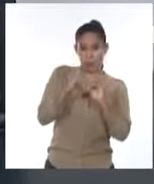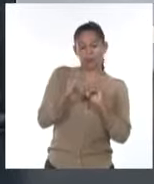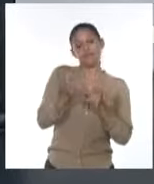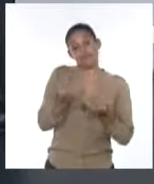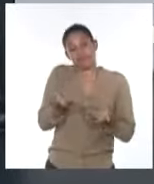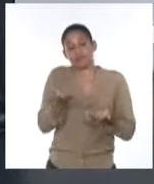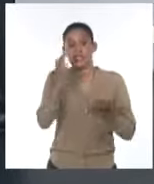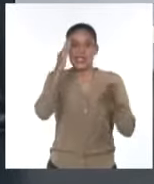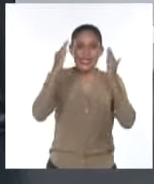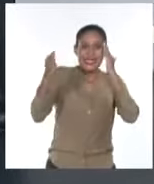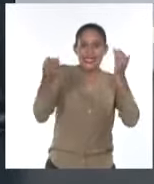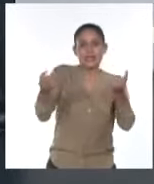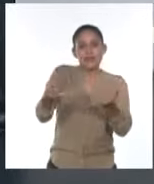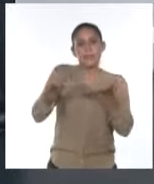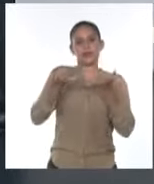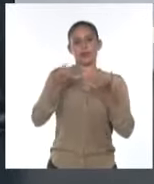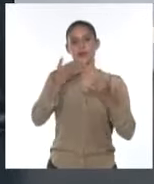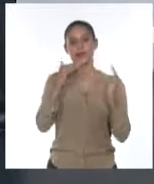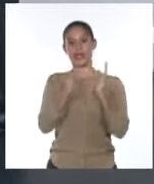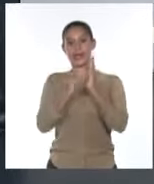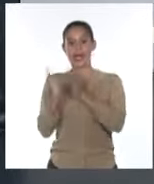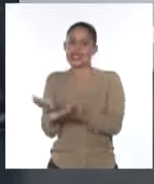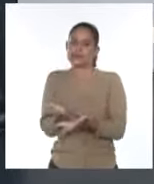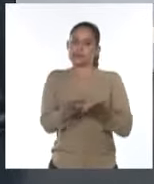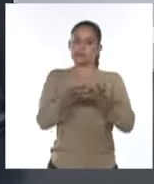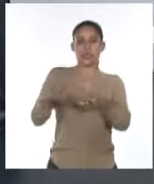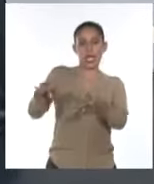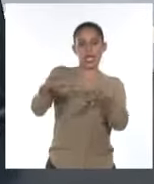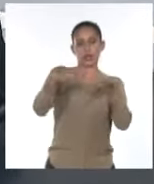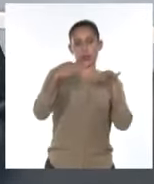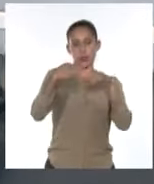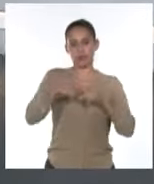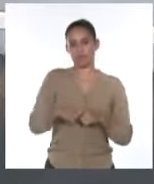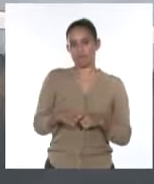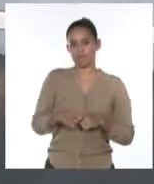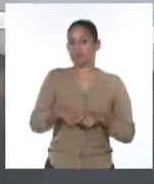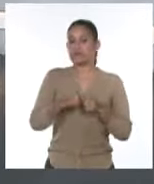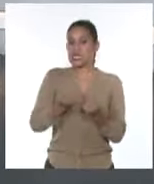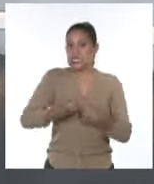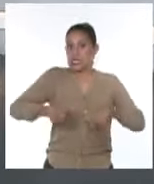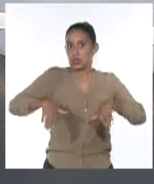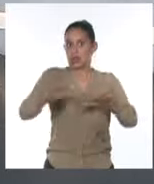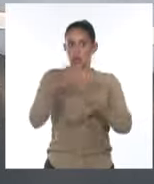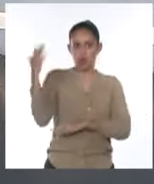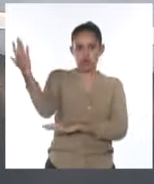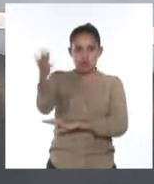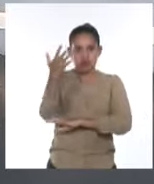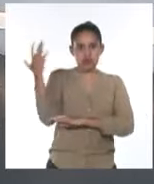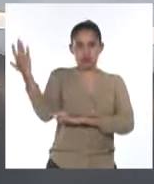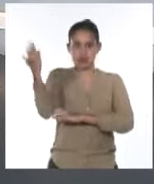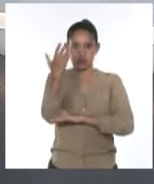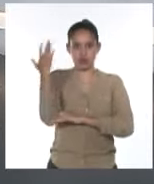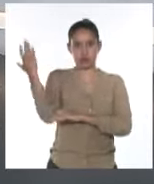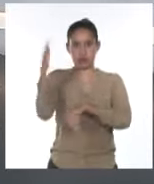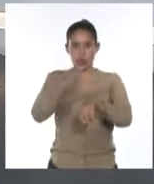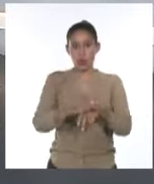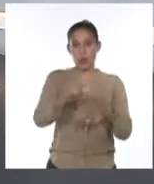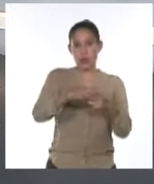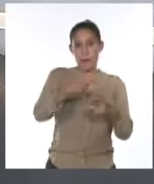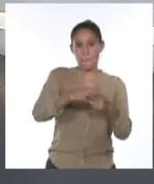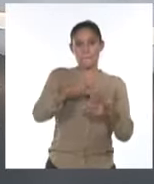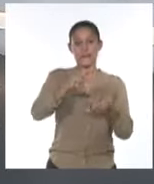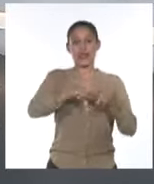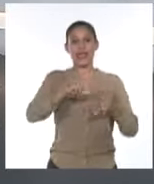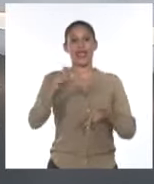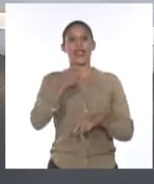a ti, buenas tardes. También buenas tardes para los amigos televidentes. Bueno, pues la depresión, la tormenta tropical, Hélène, se formó en horas de la mañana